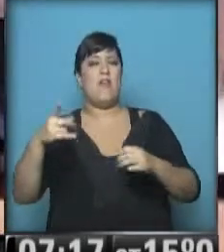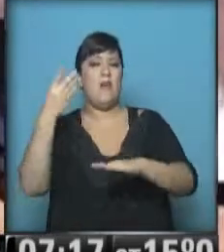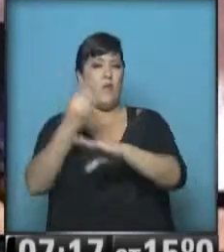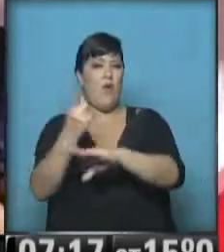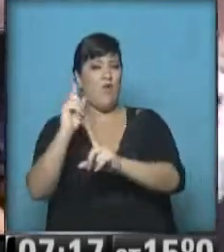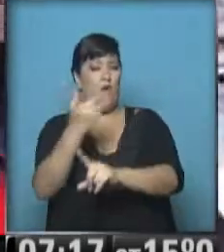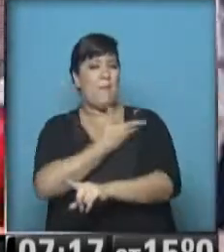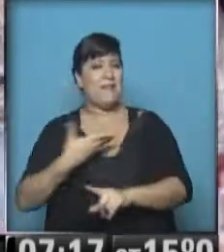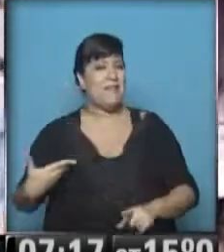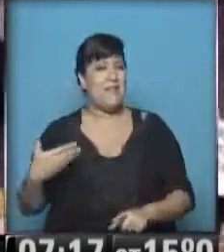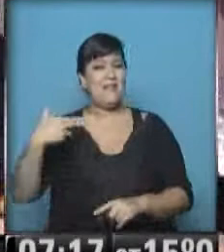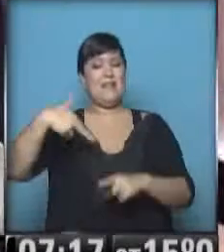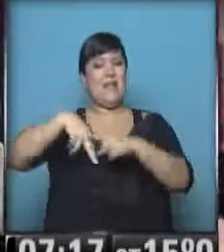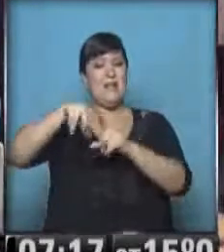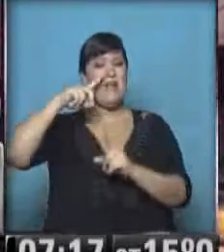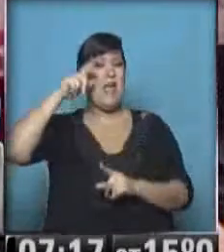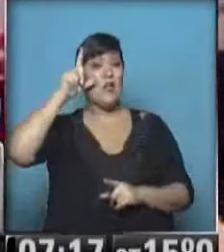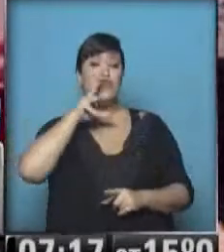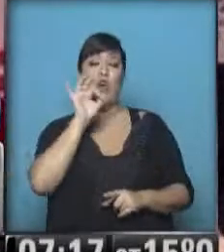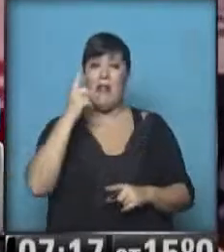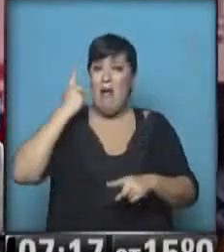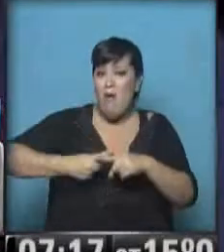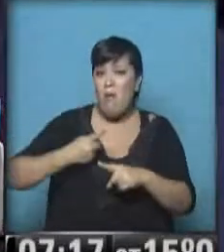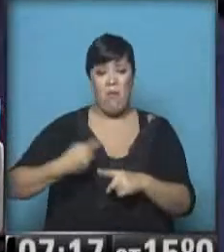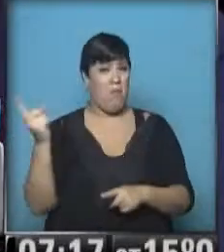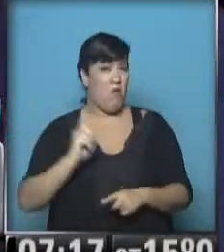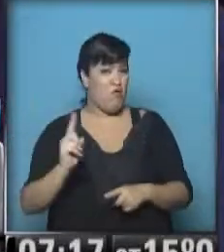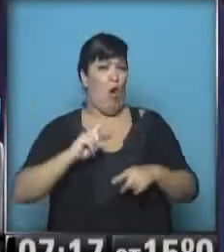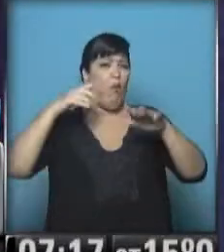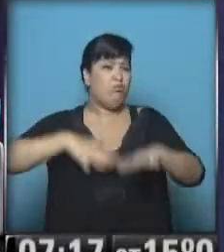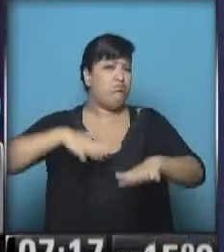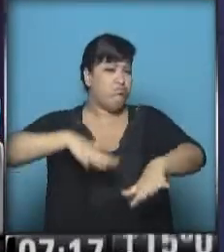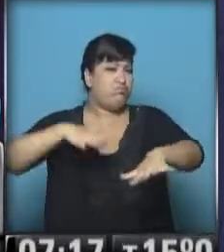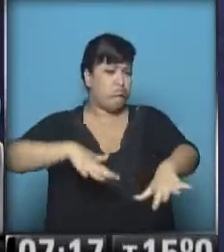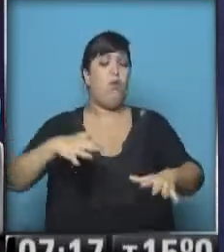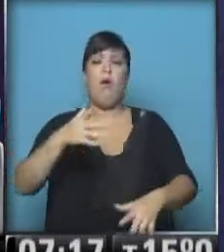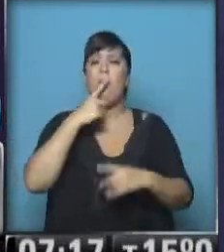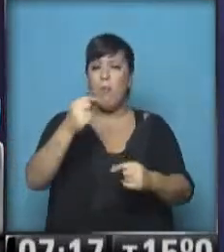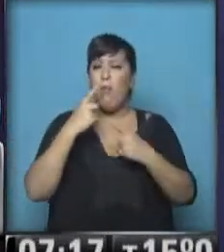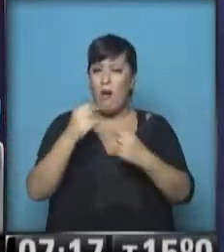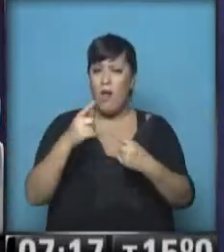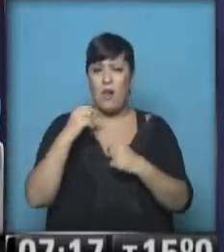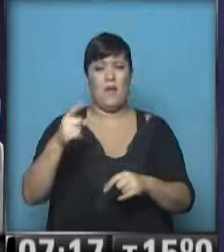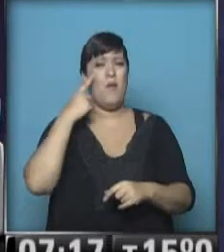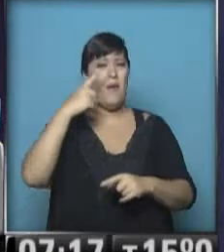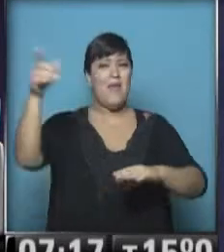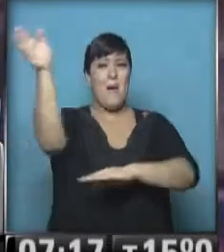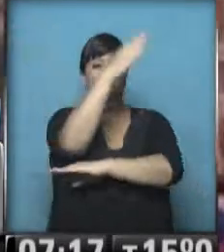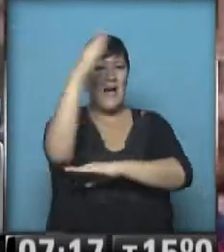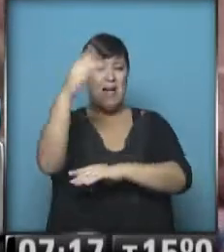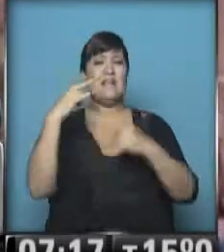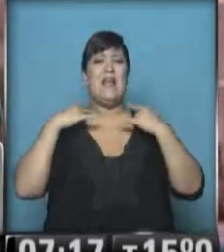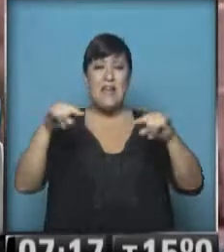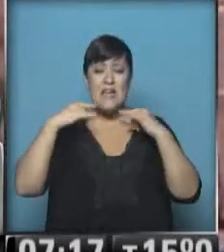presidente, bueno, lejos de una celebración, se vivieron marchas con un reclamo. Se veían pancartas y el grito era,